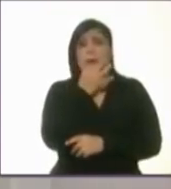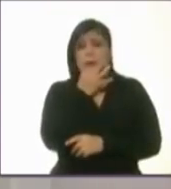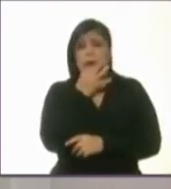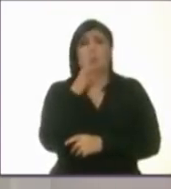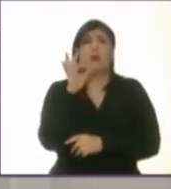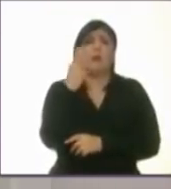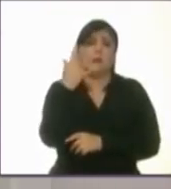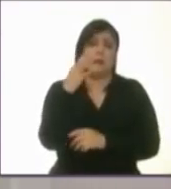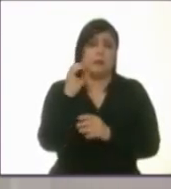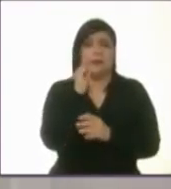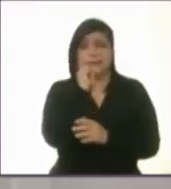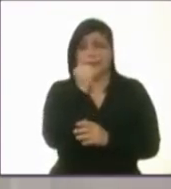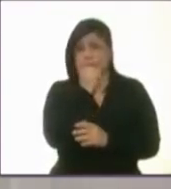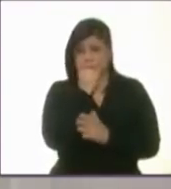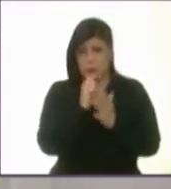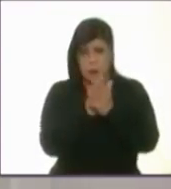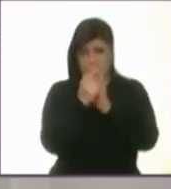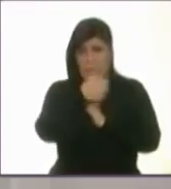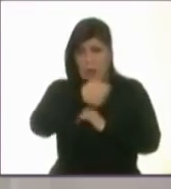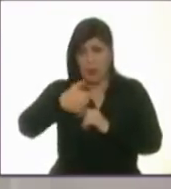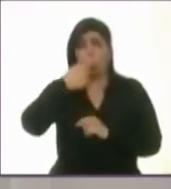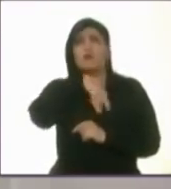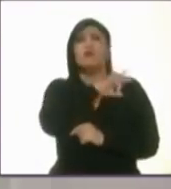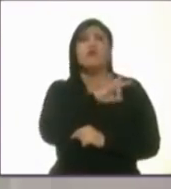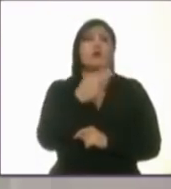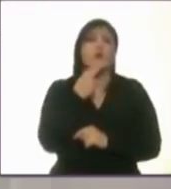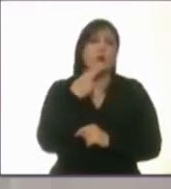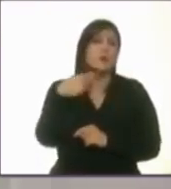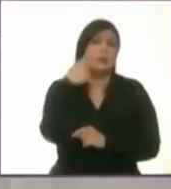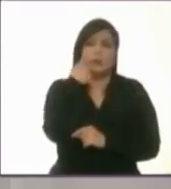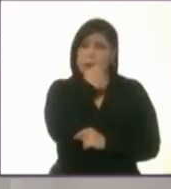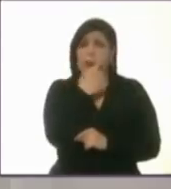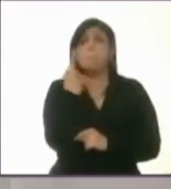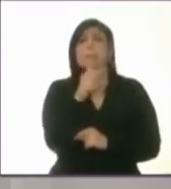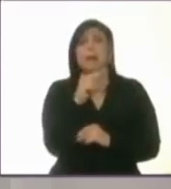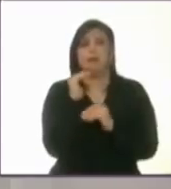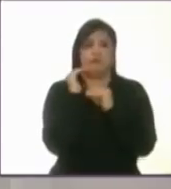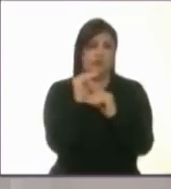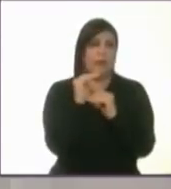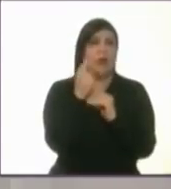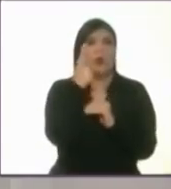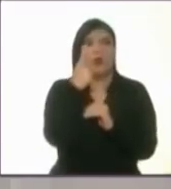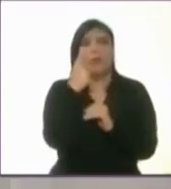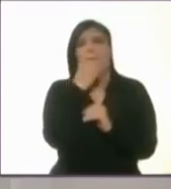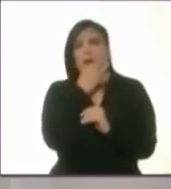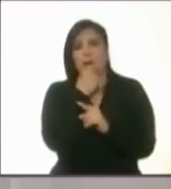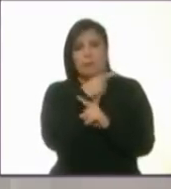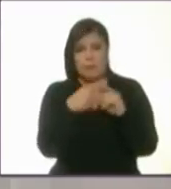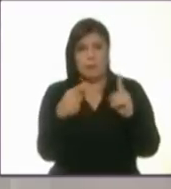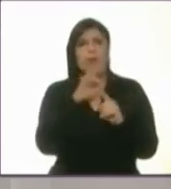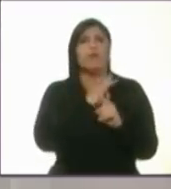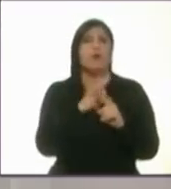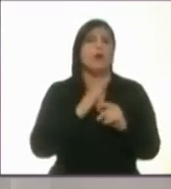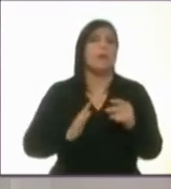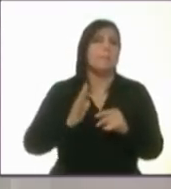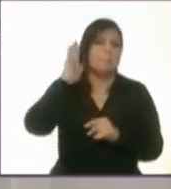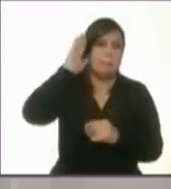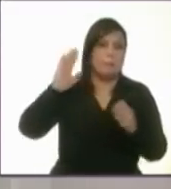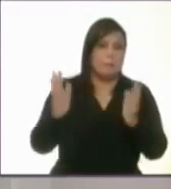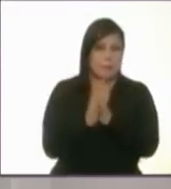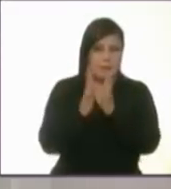45 segundos cada uno que pueden usar como les convenga, pero no deben exceder el minuto y medio de intervención